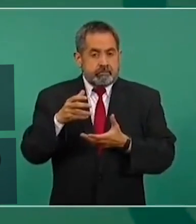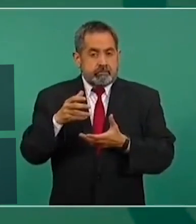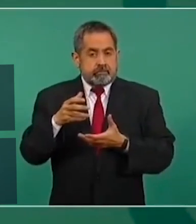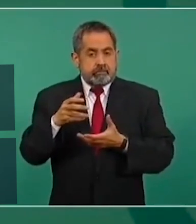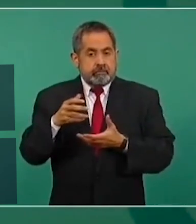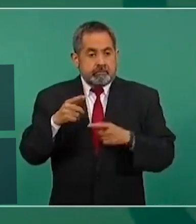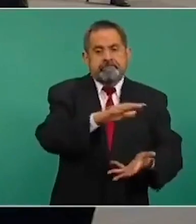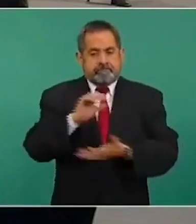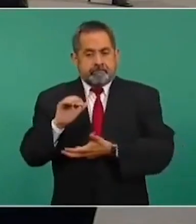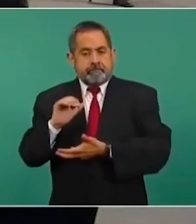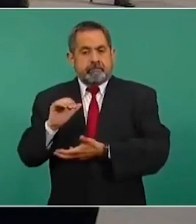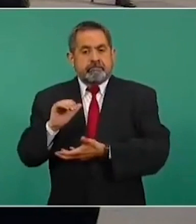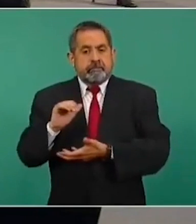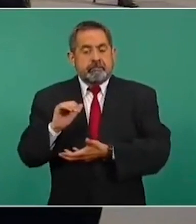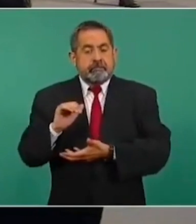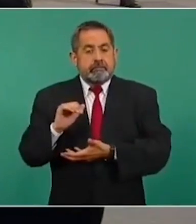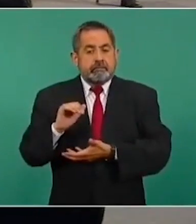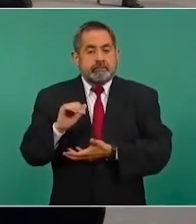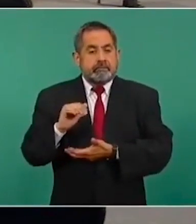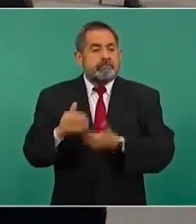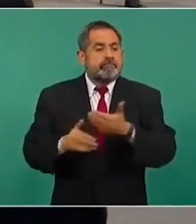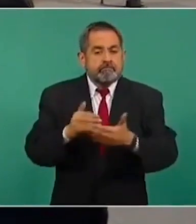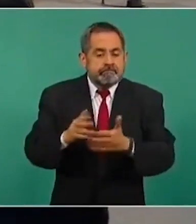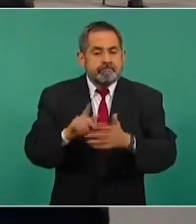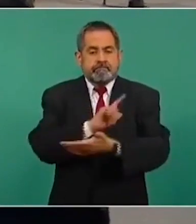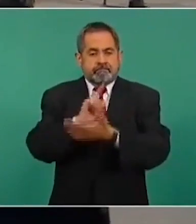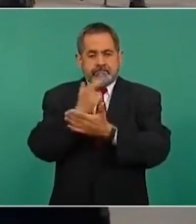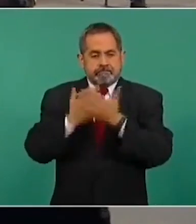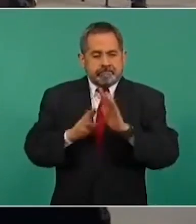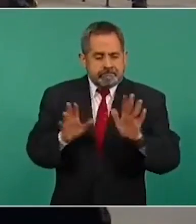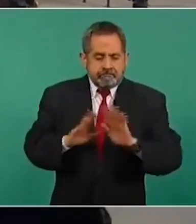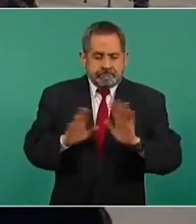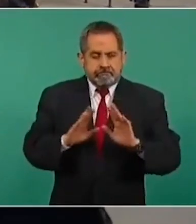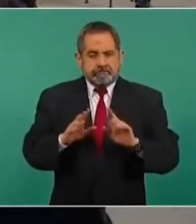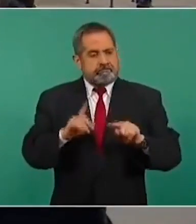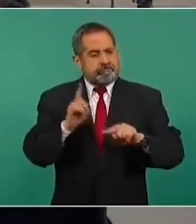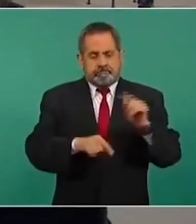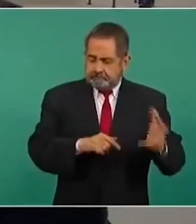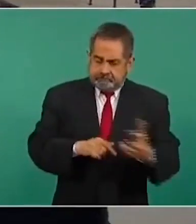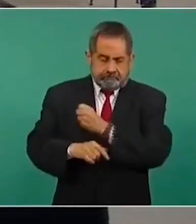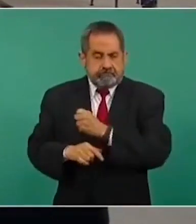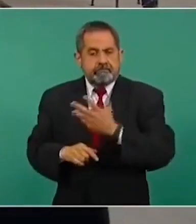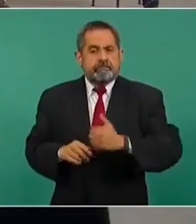robado, no procede legalmente, o no,